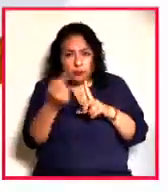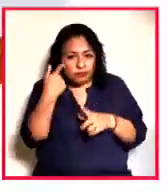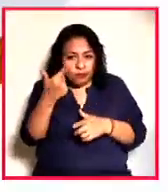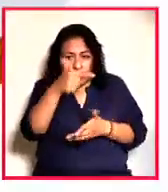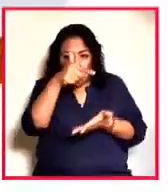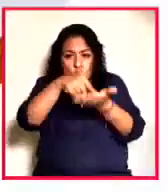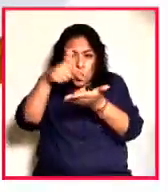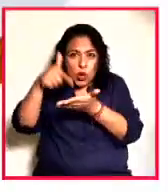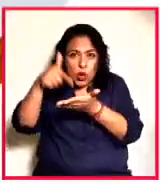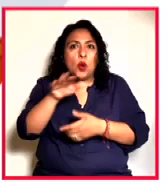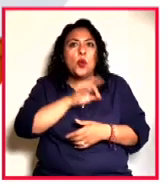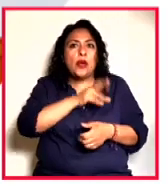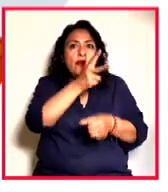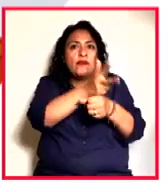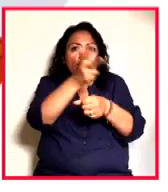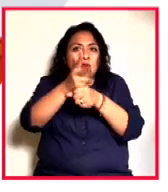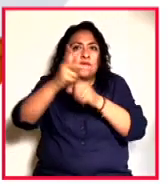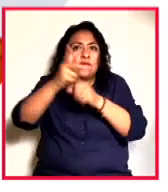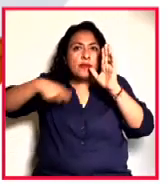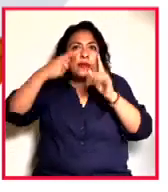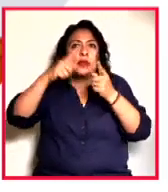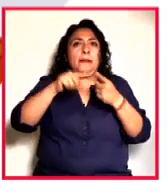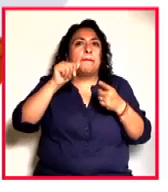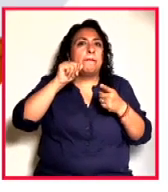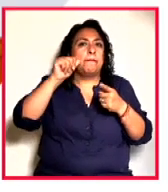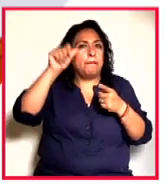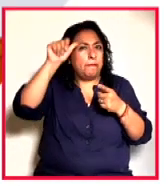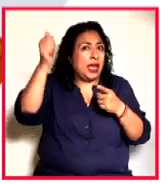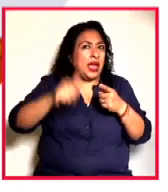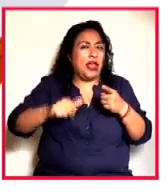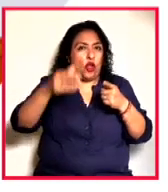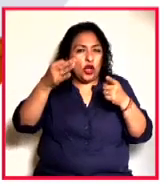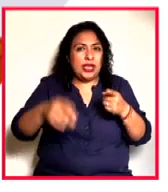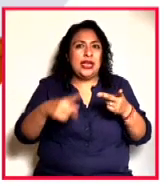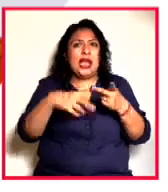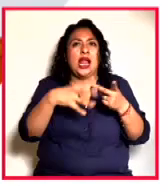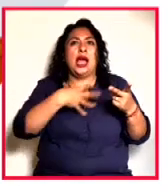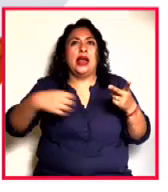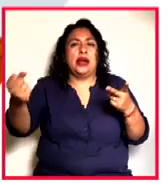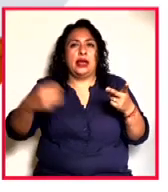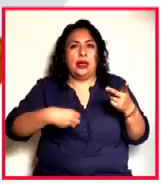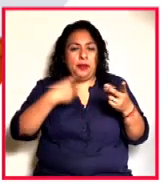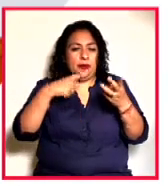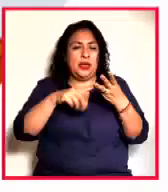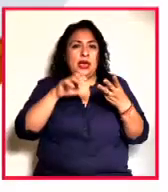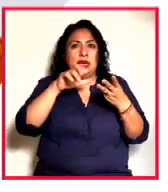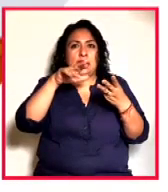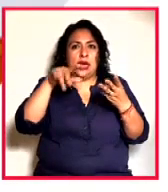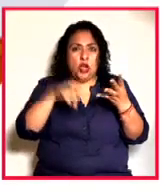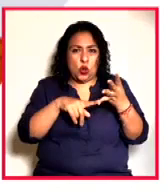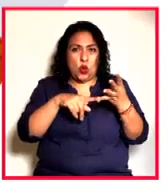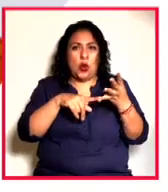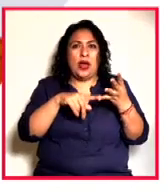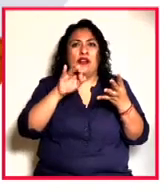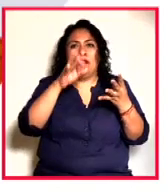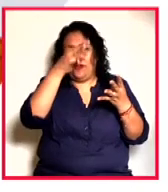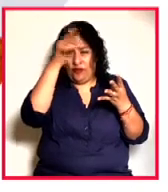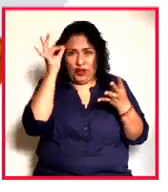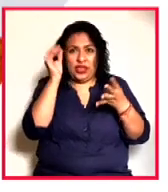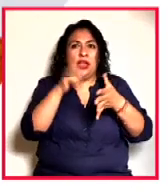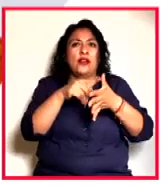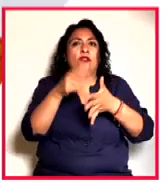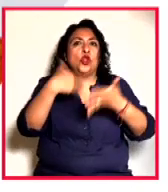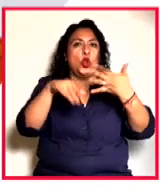exactos donde se filmaron películas como Pecado Original, Arráncame la Vida, Canoa, Man on Fire, Frida, Todos hemos